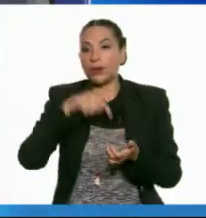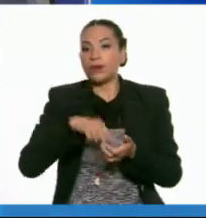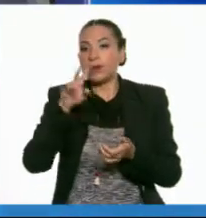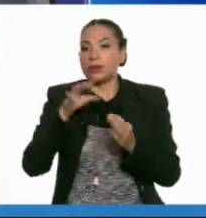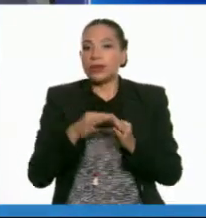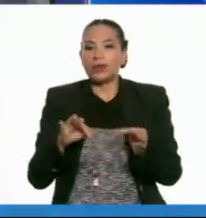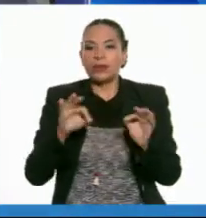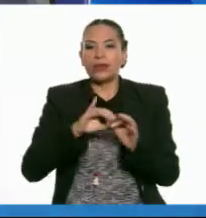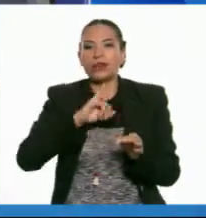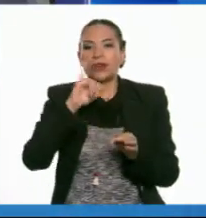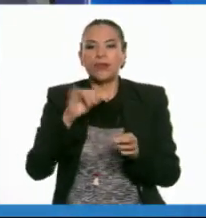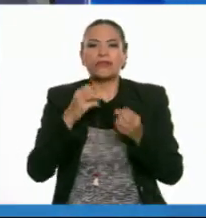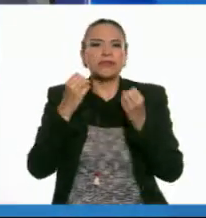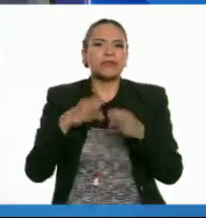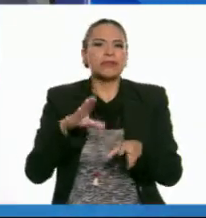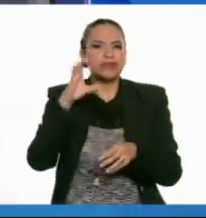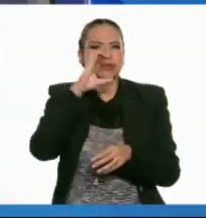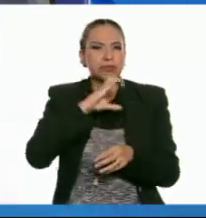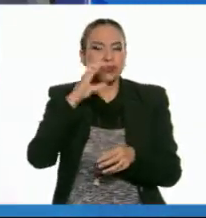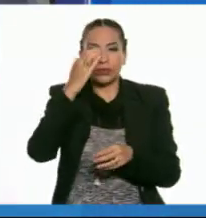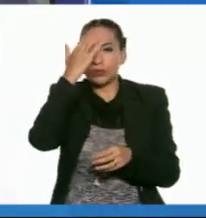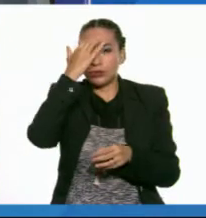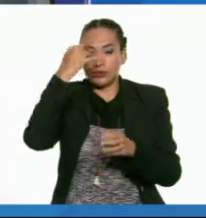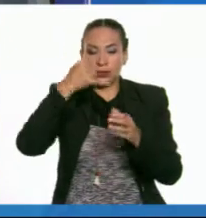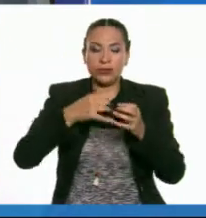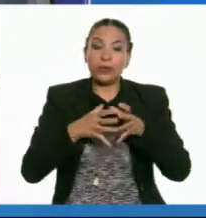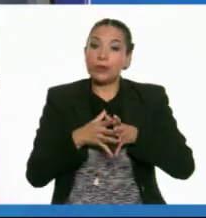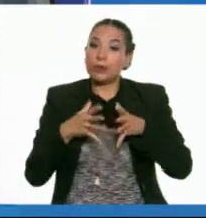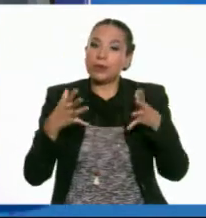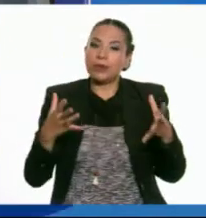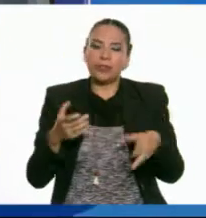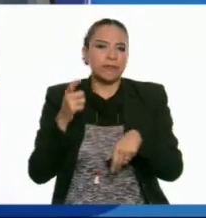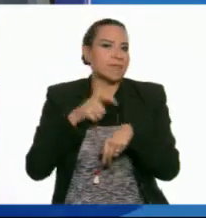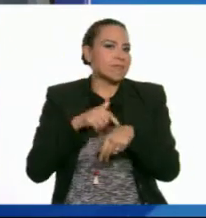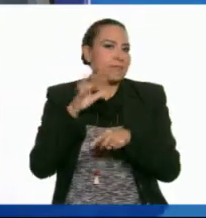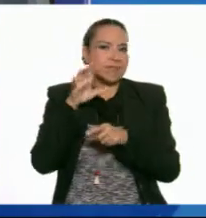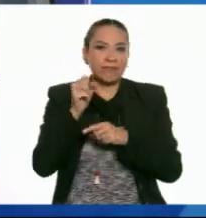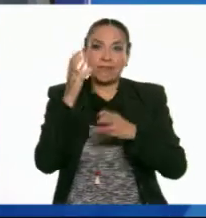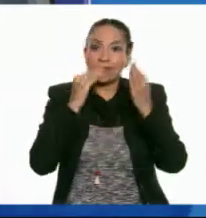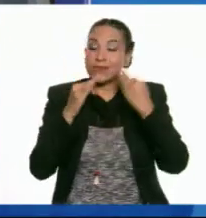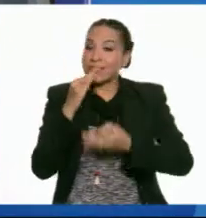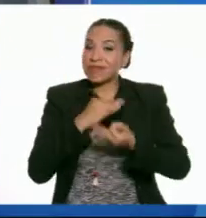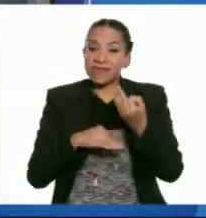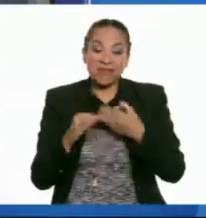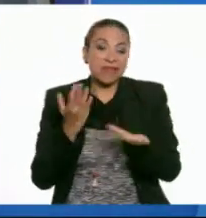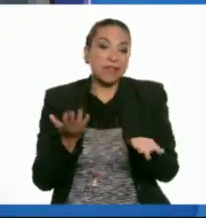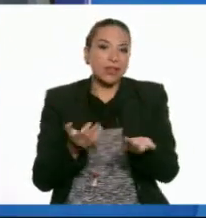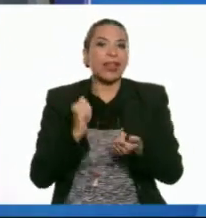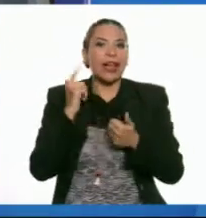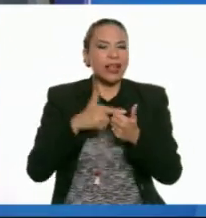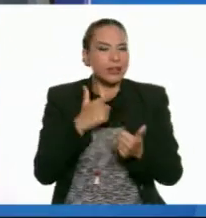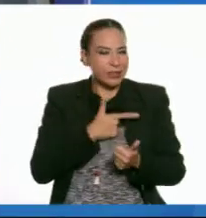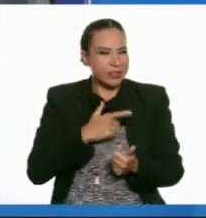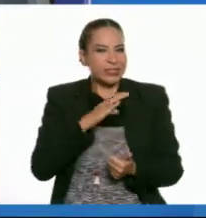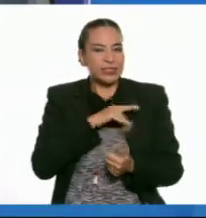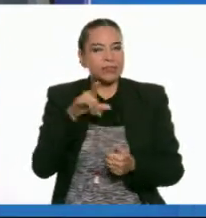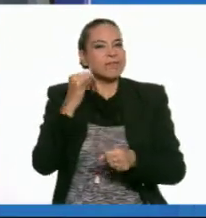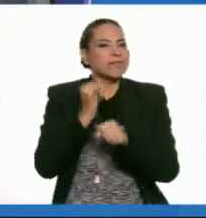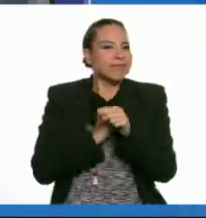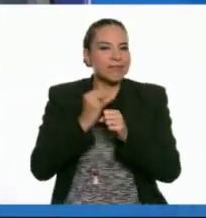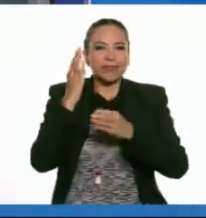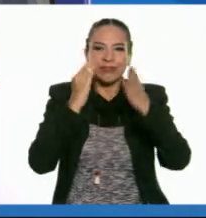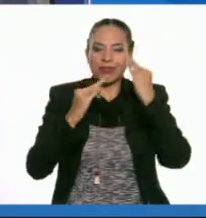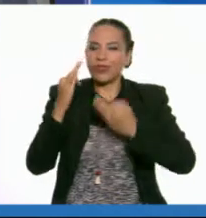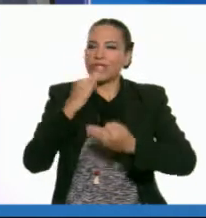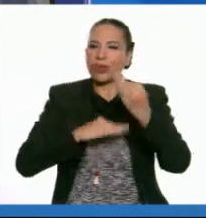importante que nunca pierdan su curiosidad. El conocimiento es tan grande que el tiempo no alcanza para aprenderlo todo. Si algo los apasiona, investiguen y